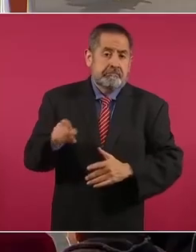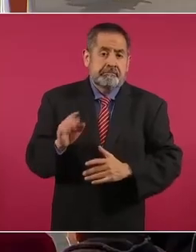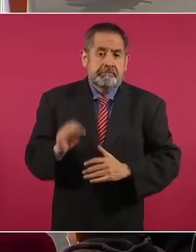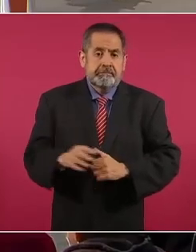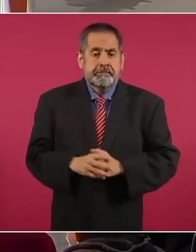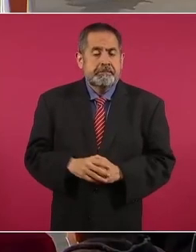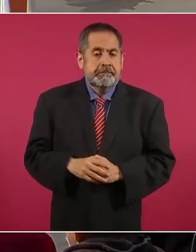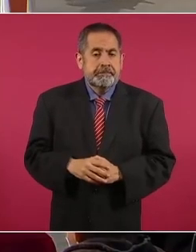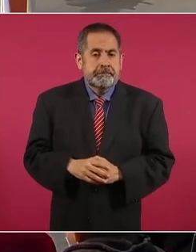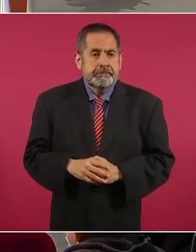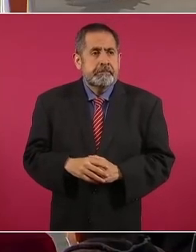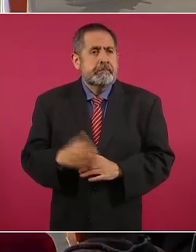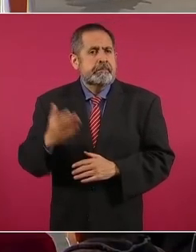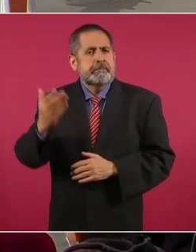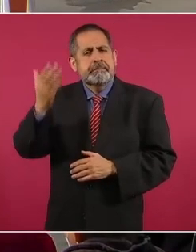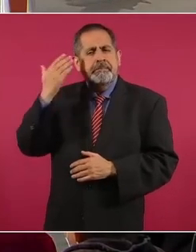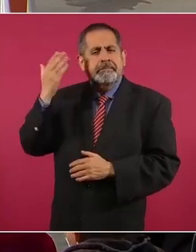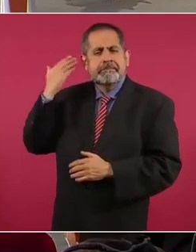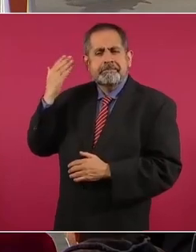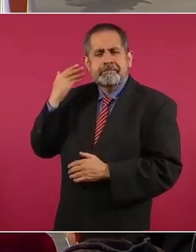Antes, ¿qué pasaba?